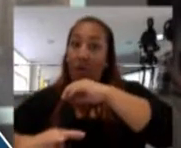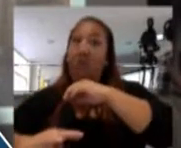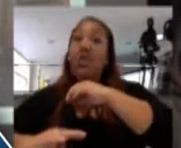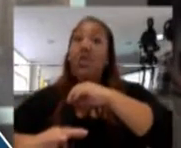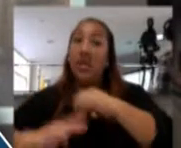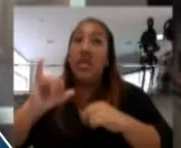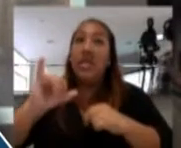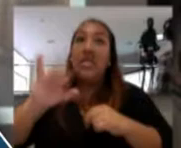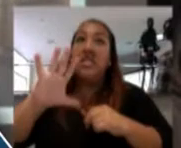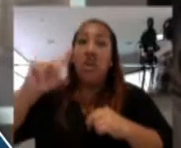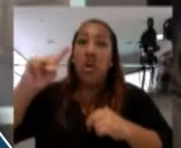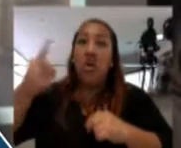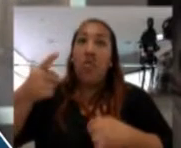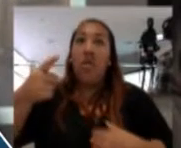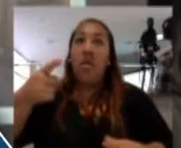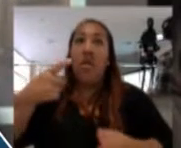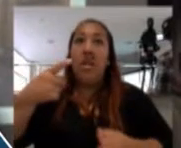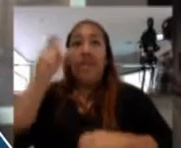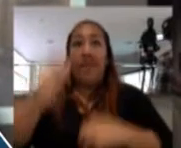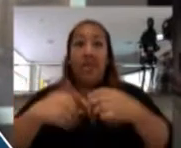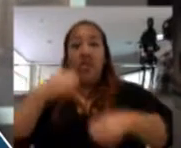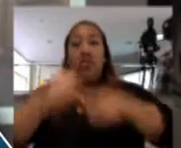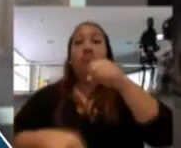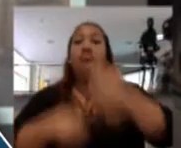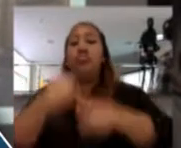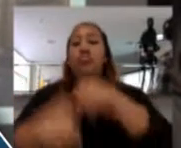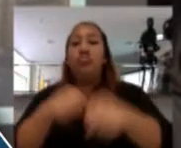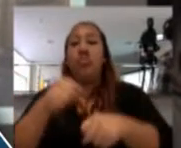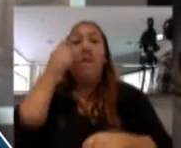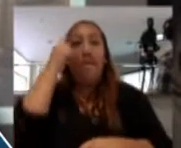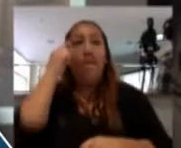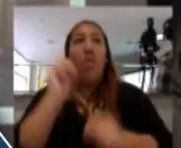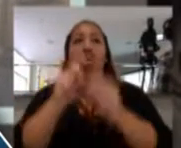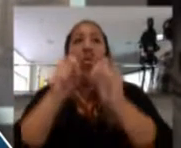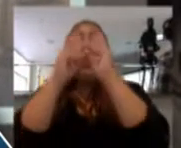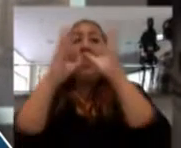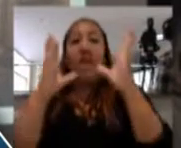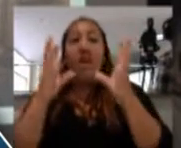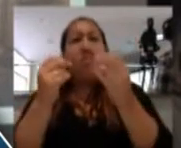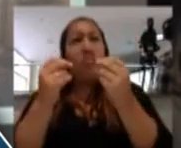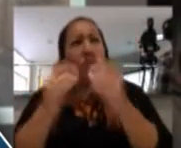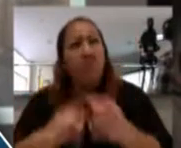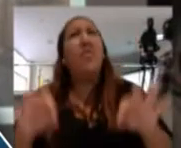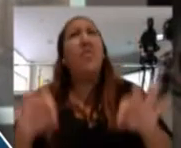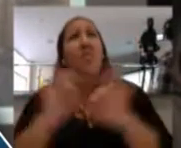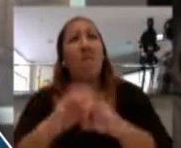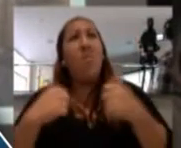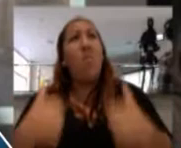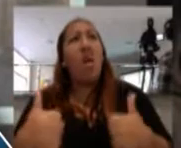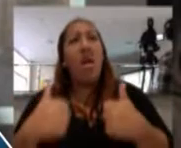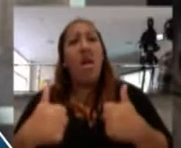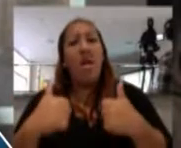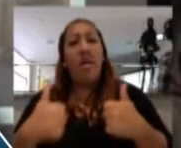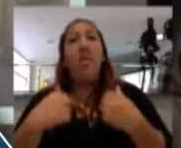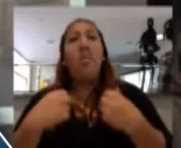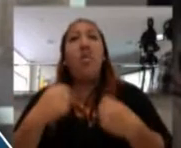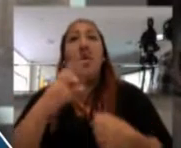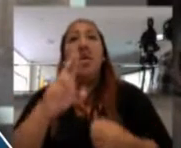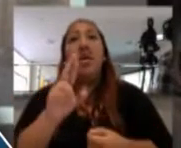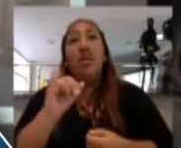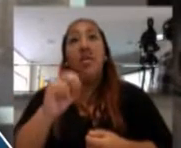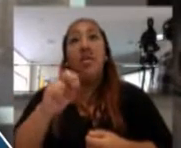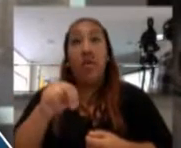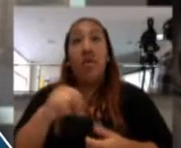5.000 ciclistas por día. Esa es la compatibilidad que hay, que es muy interesante. ¿Por qué se llama Ring?